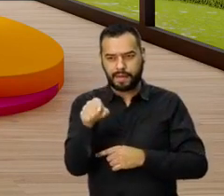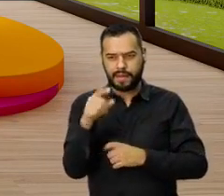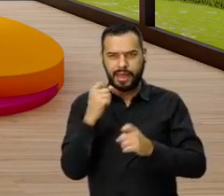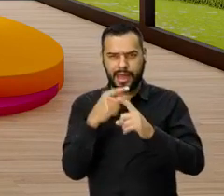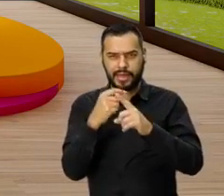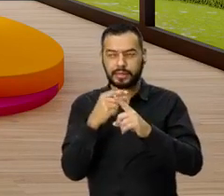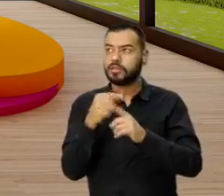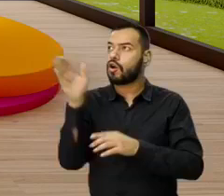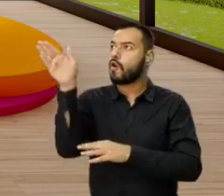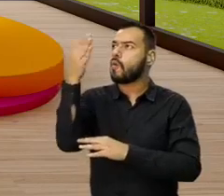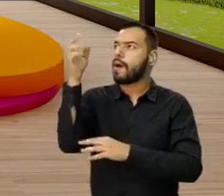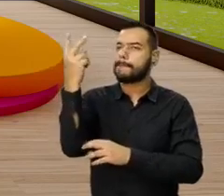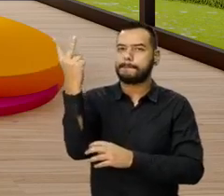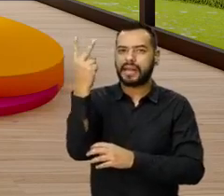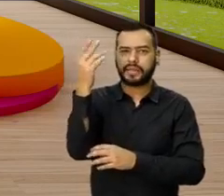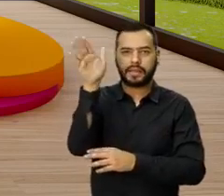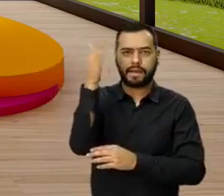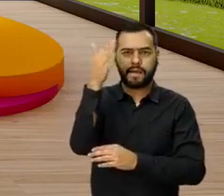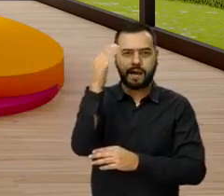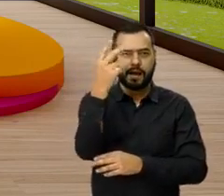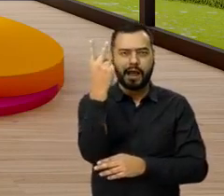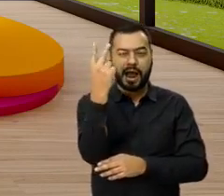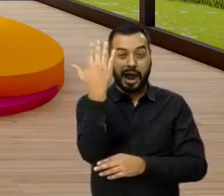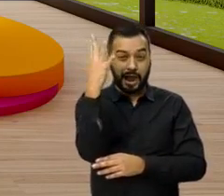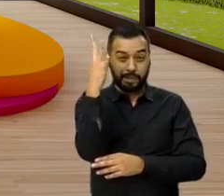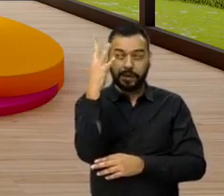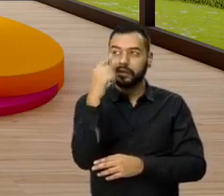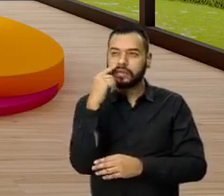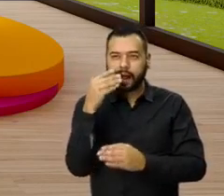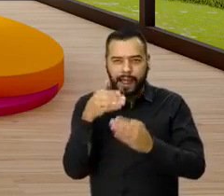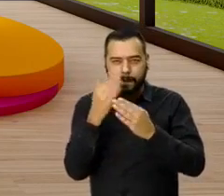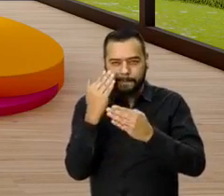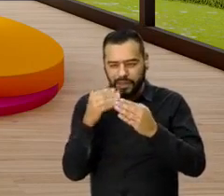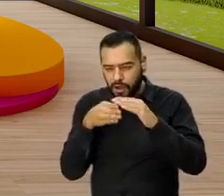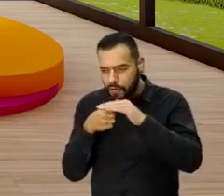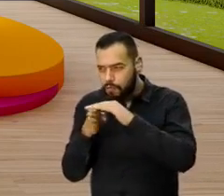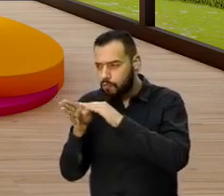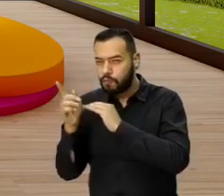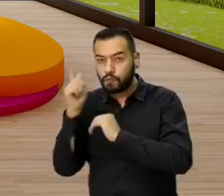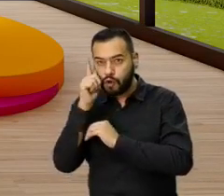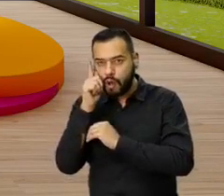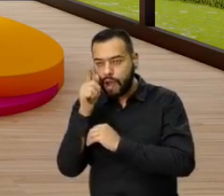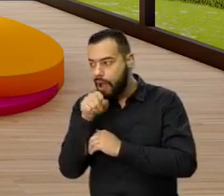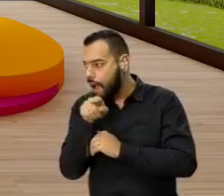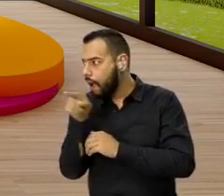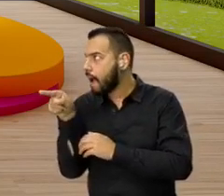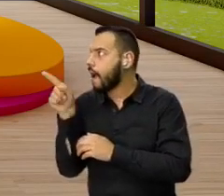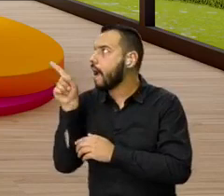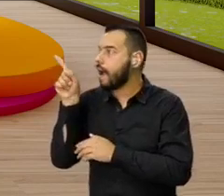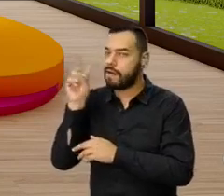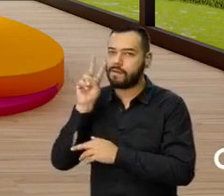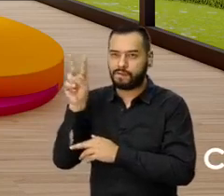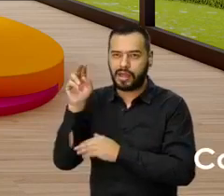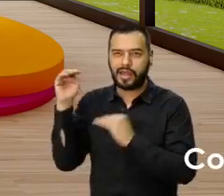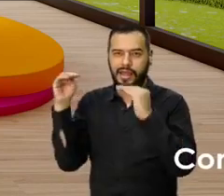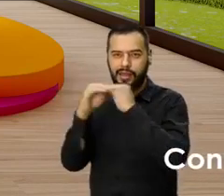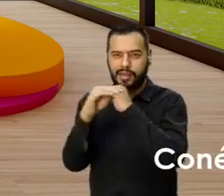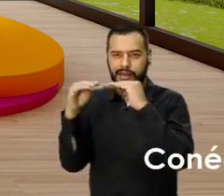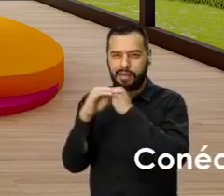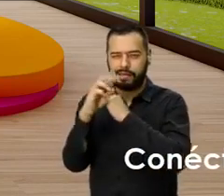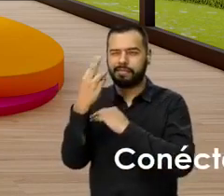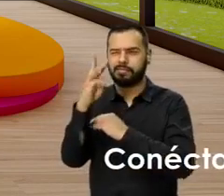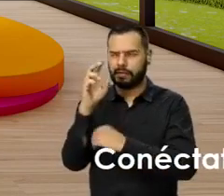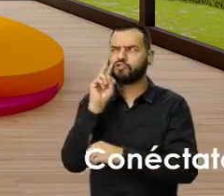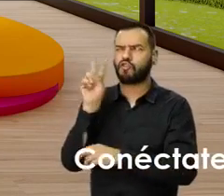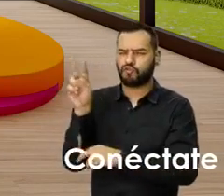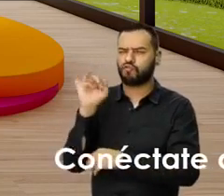ve las banderas verdes y amarillas por la entrada de Fontibón cuando uno va a voltear, ahí ya las ve. Sobre todo a la 13, yo las